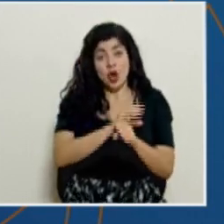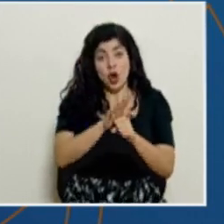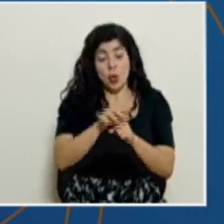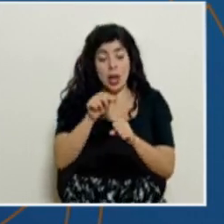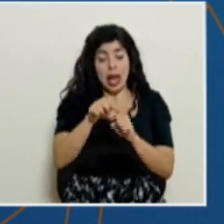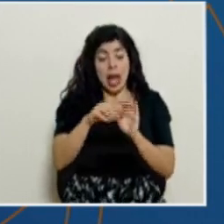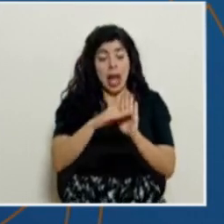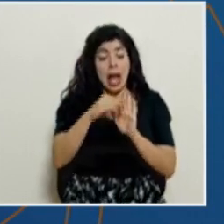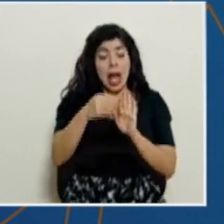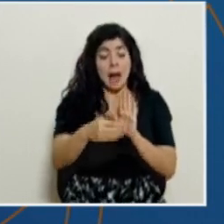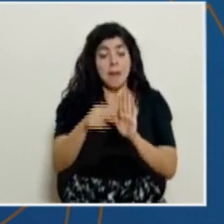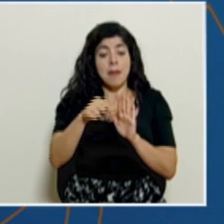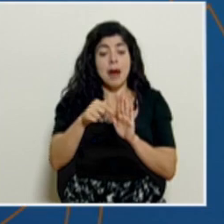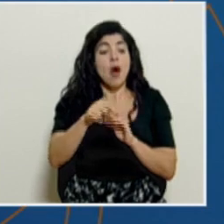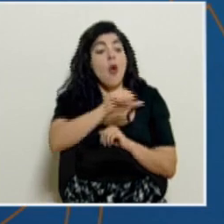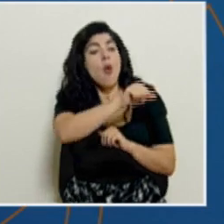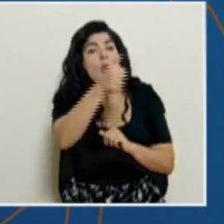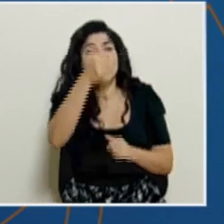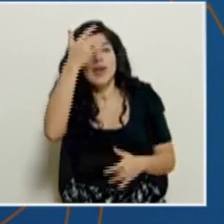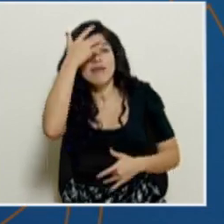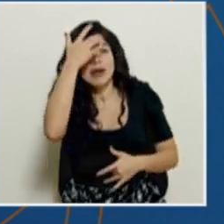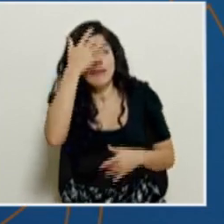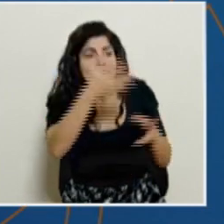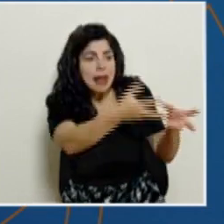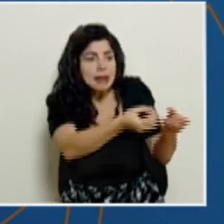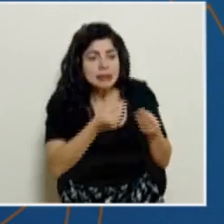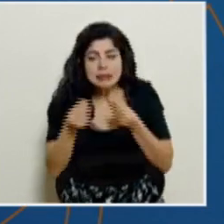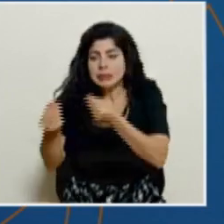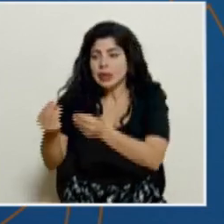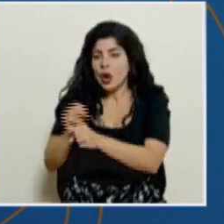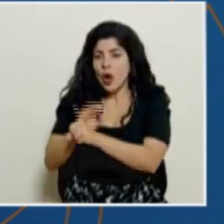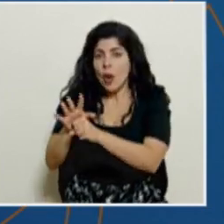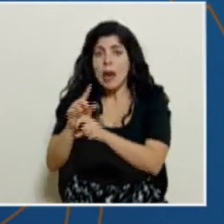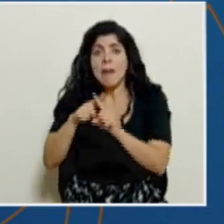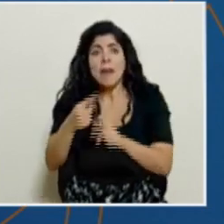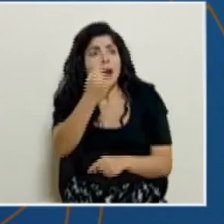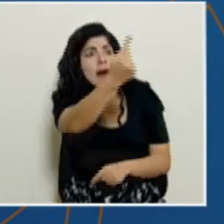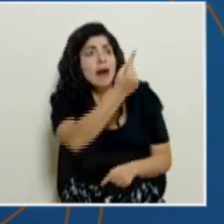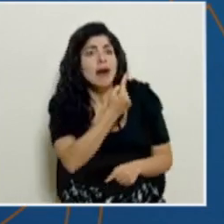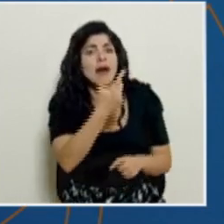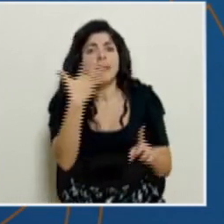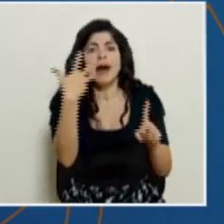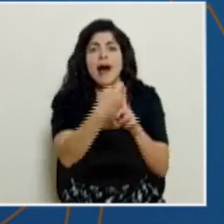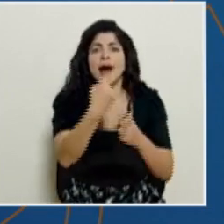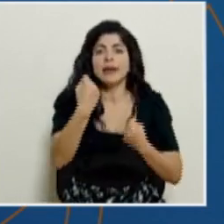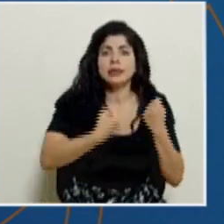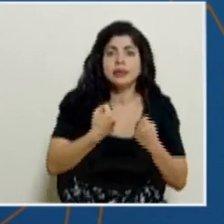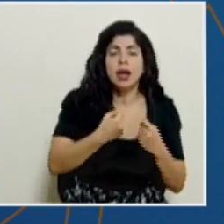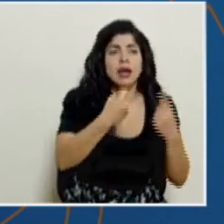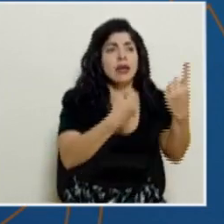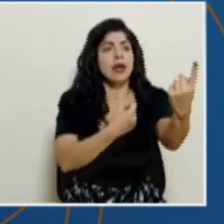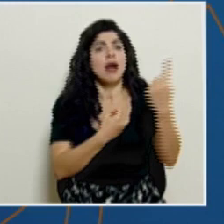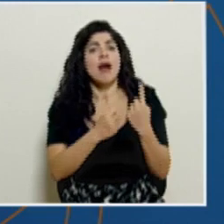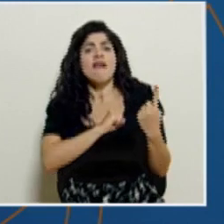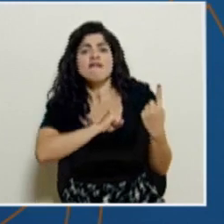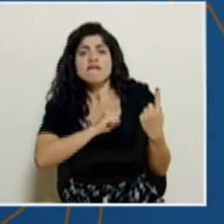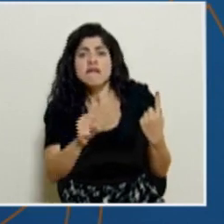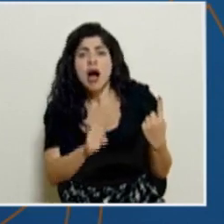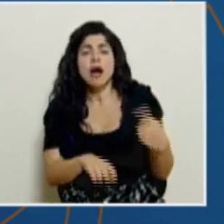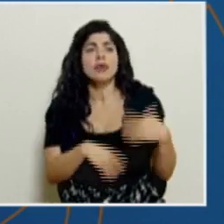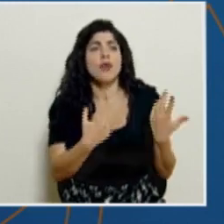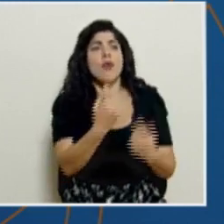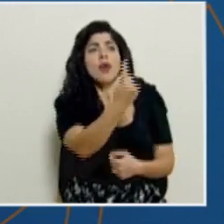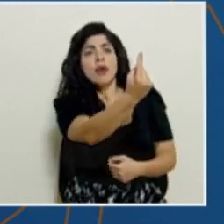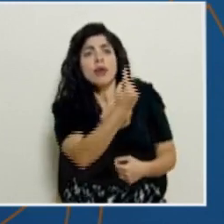camas que se le quitan a otras patologías. Pero siguen llegando accidentes de tránsito, siguen llegando pacientes infartados,